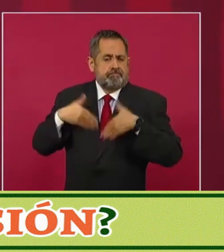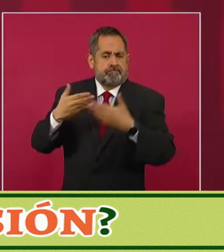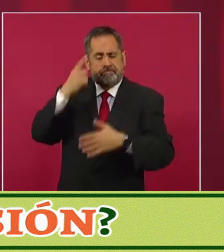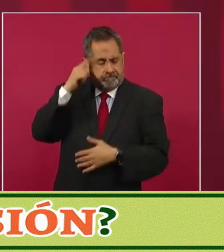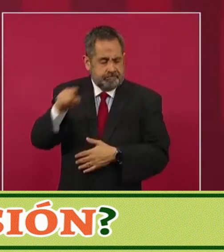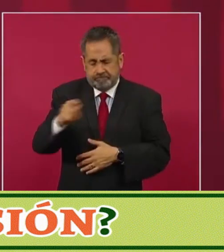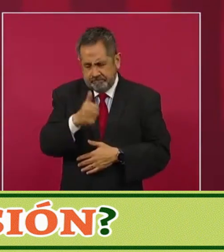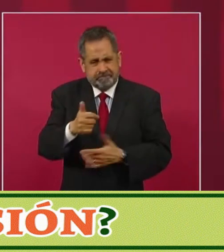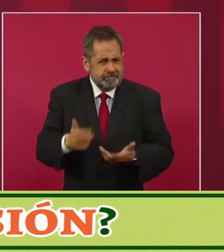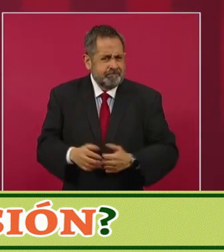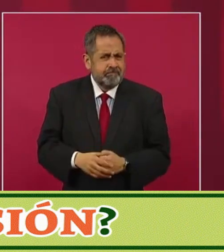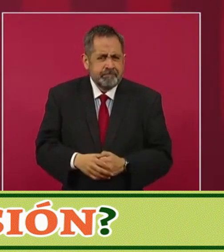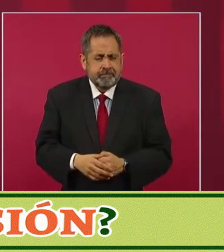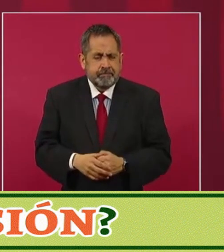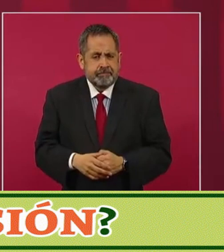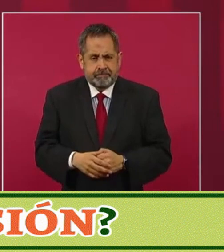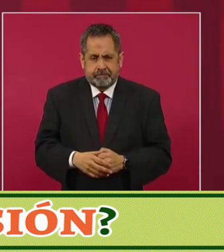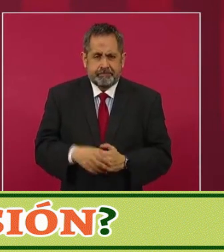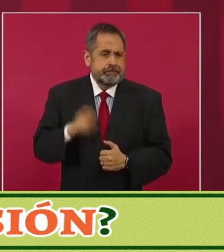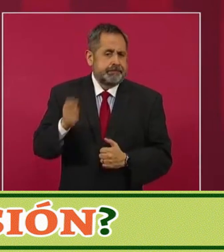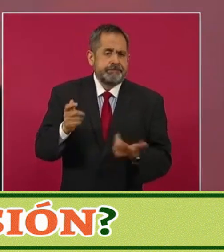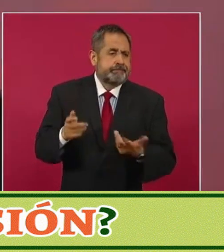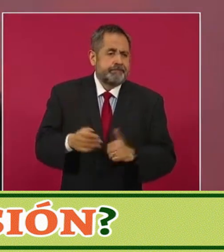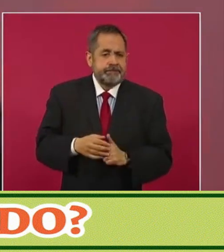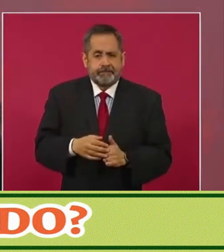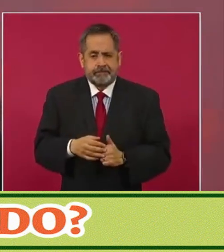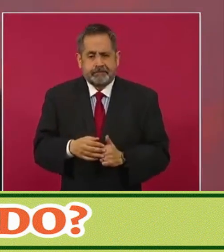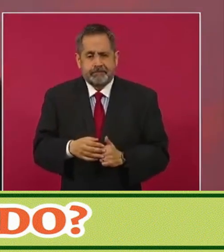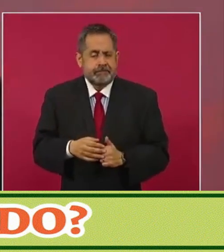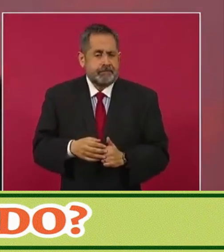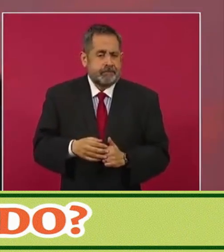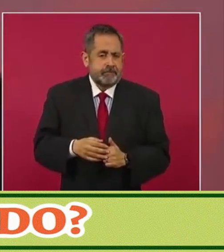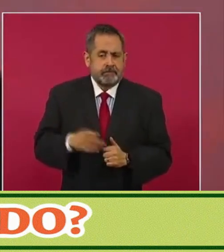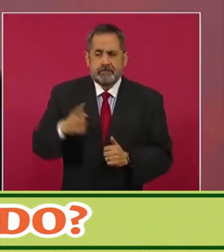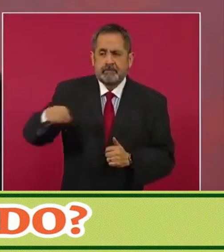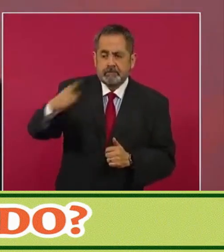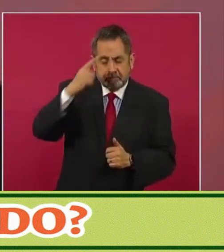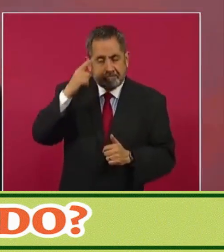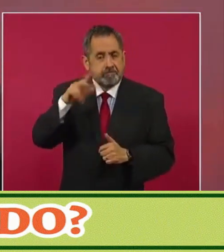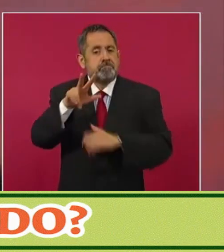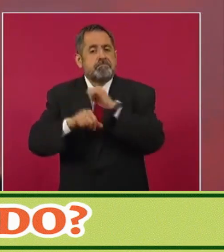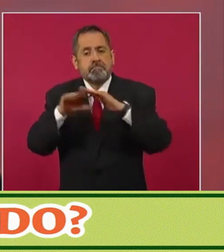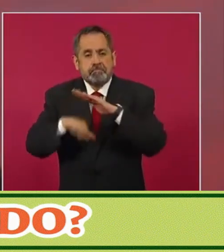porque tampoco son menores de edad.